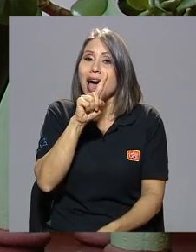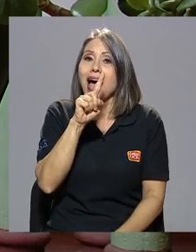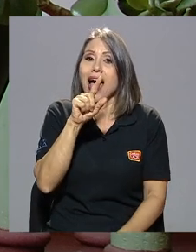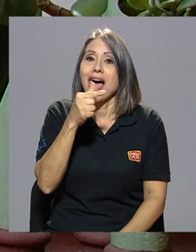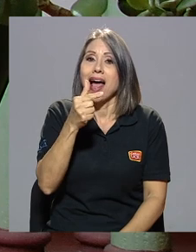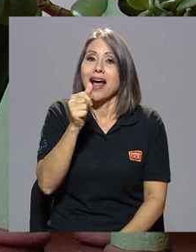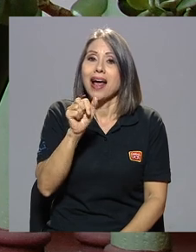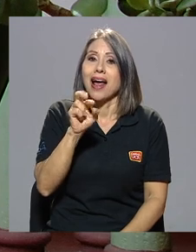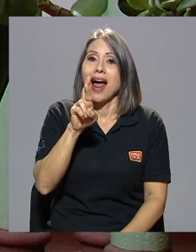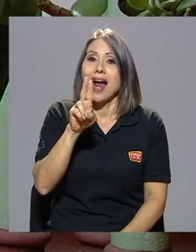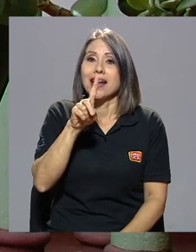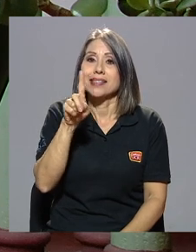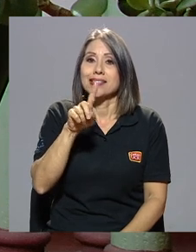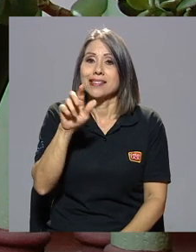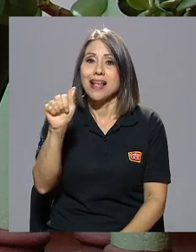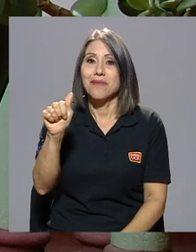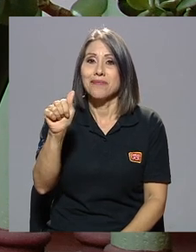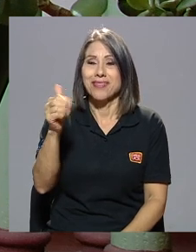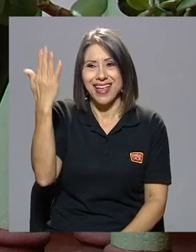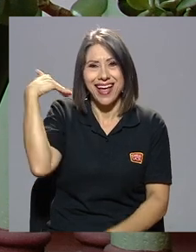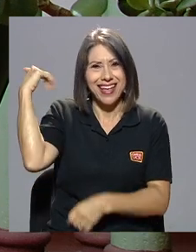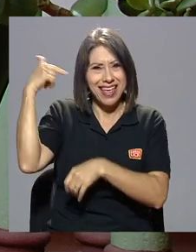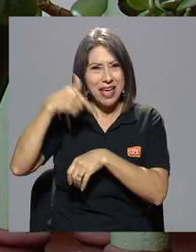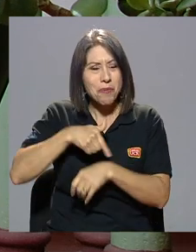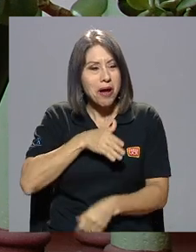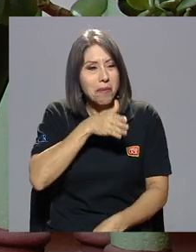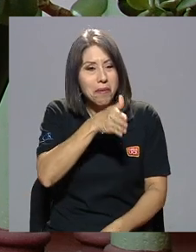digamos, las odas de esa época.